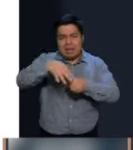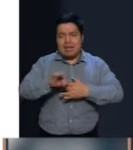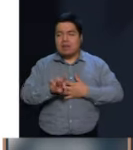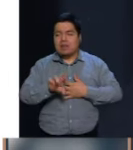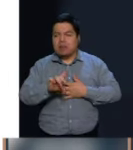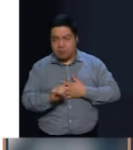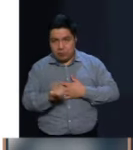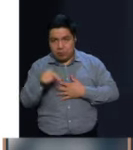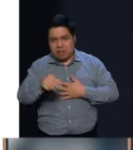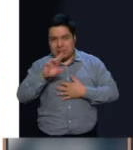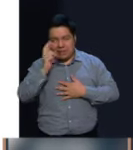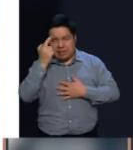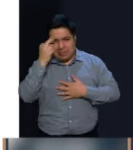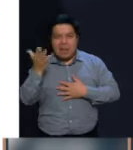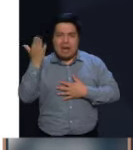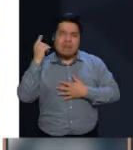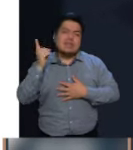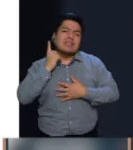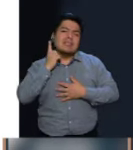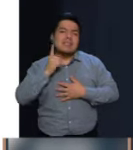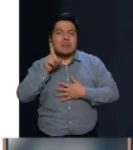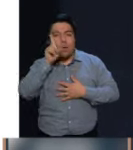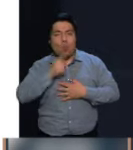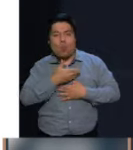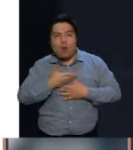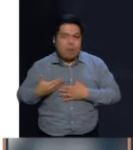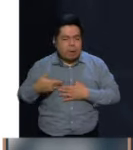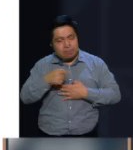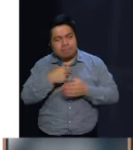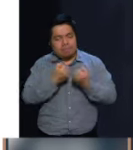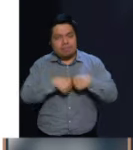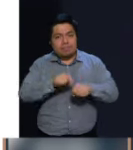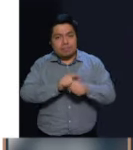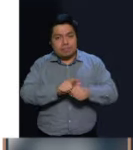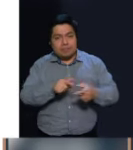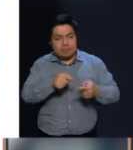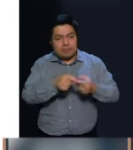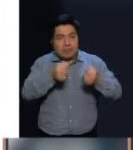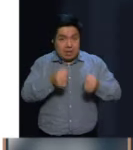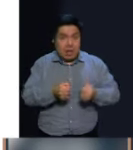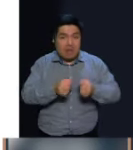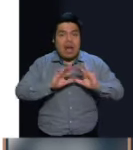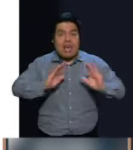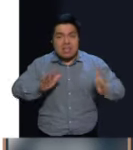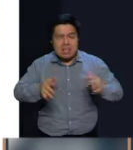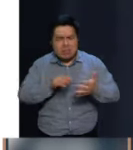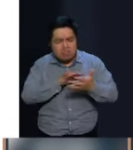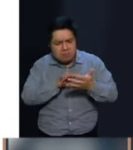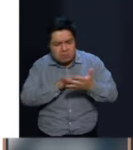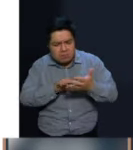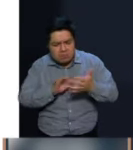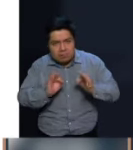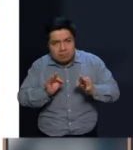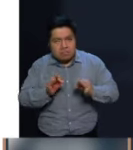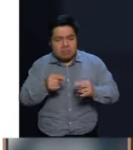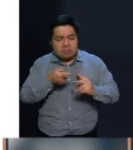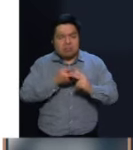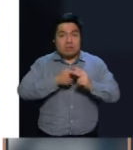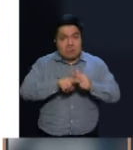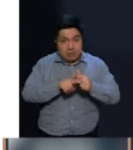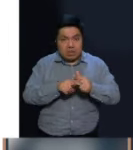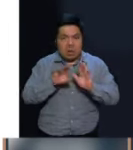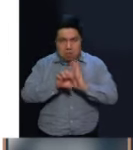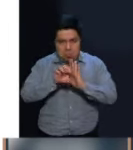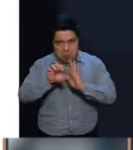hablamos aquí en la semana con la diputada presidenta de la Comisión de Seguridad Social y también del cual ya leí la iniciativa, que plantea que los